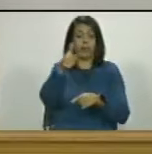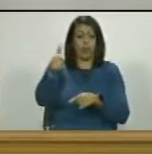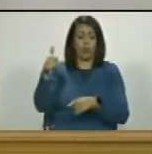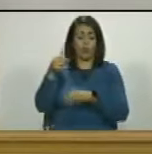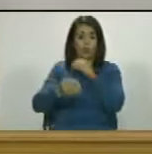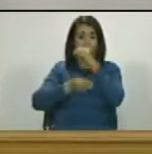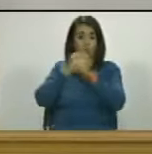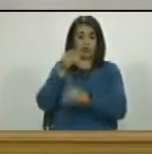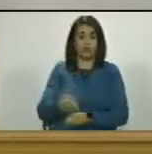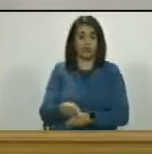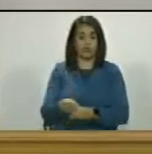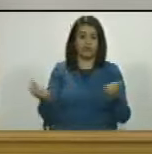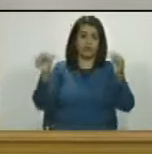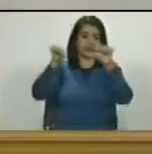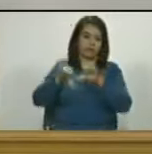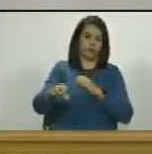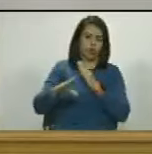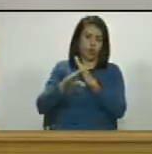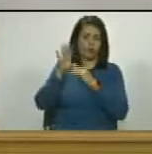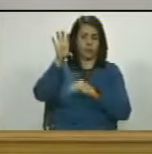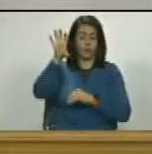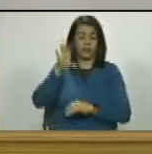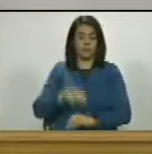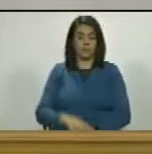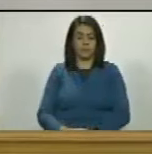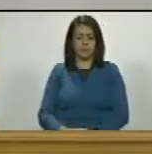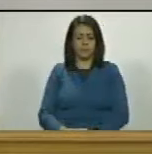generaron ese perjuicio contra la nación